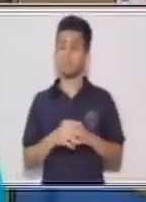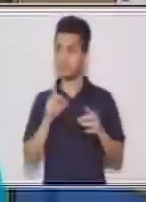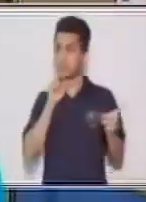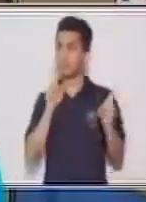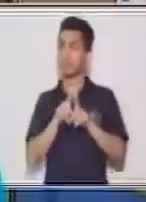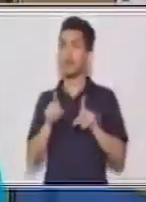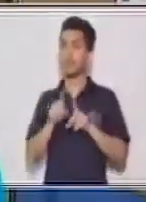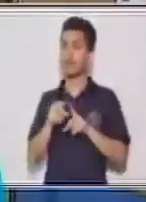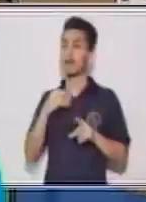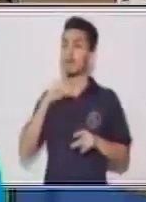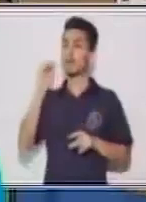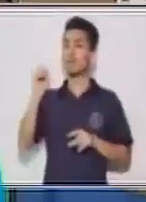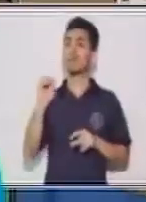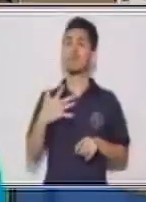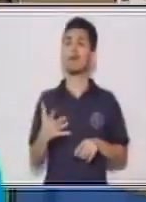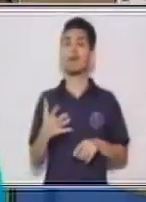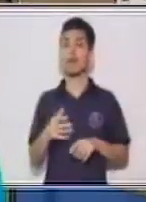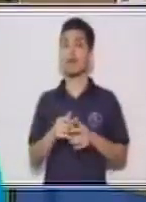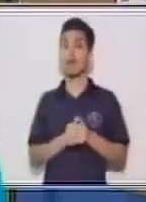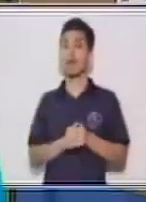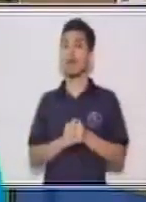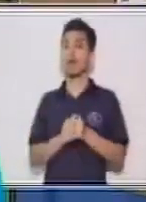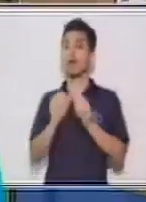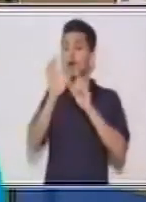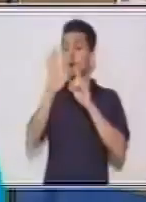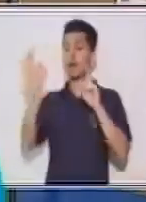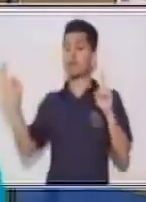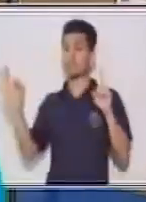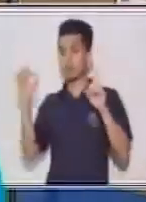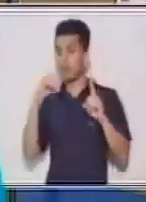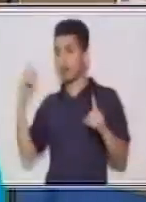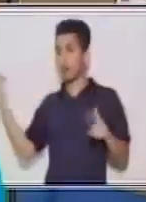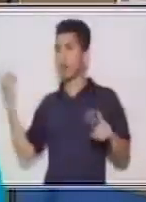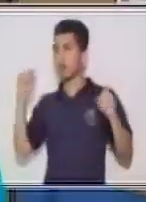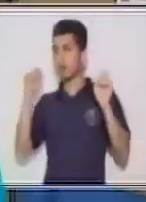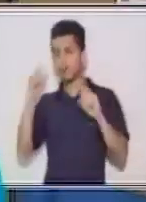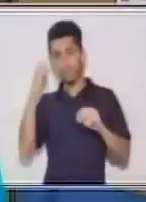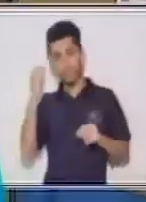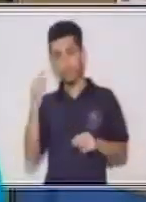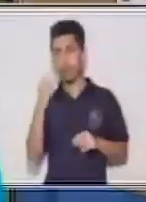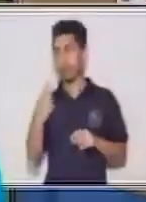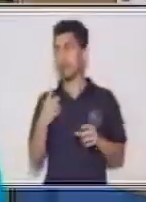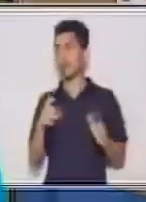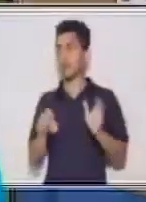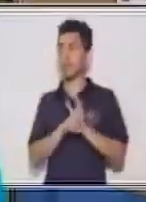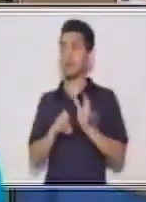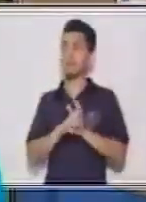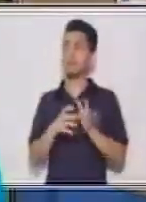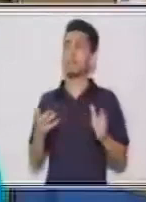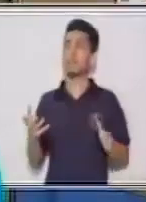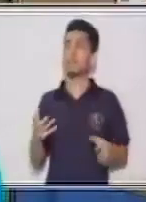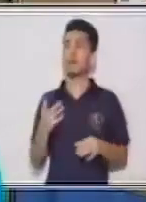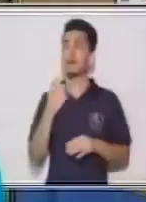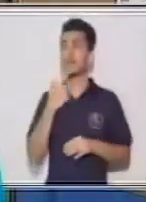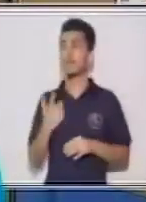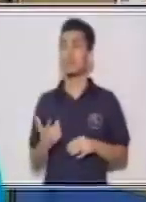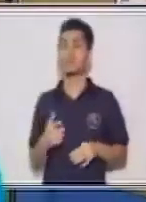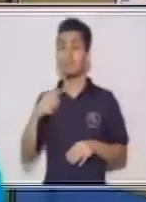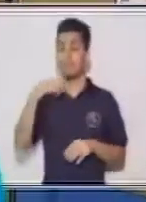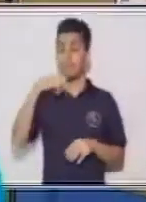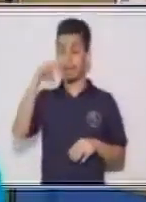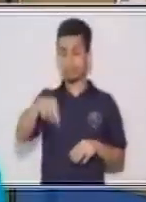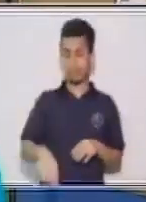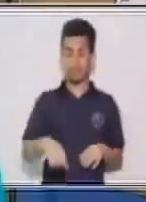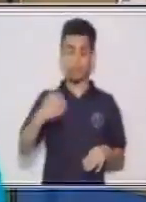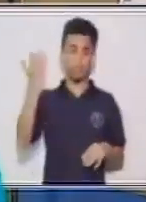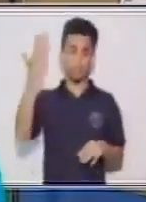una pequeña oración, esta te va a servir de ejemplo para poder decir. Por ejemplo, los tiempos verbales. Dijimos presente,